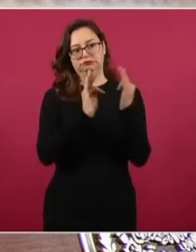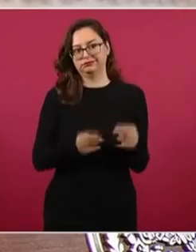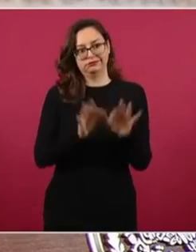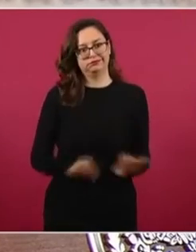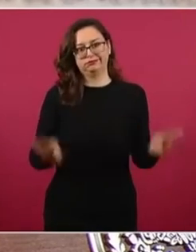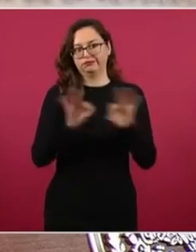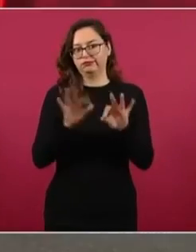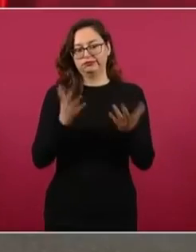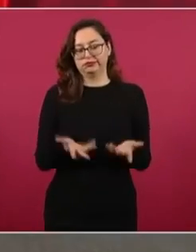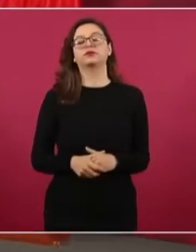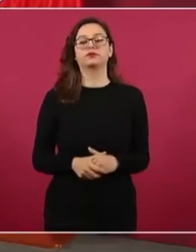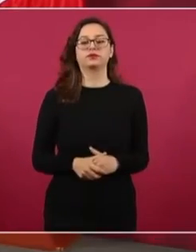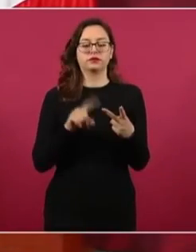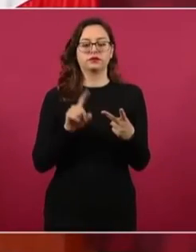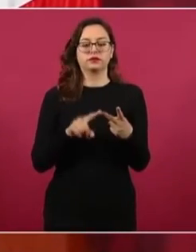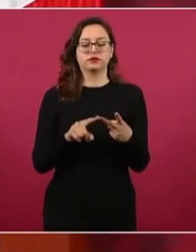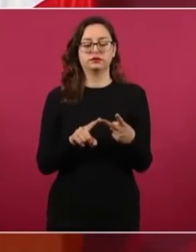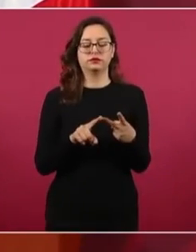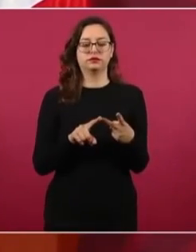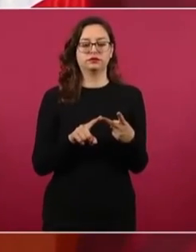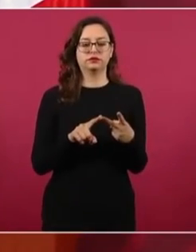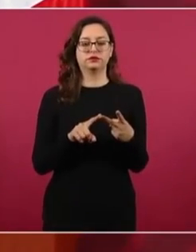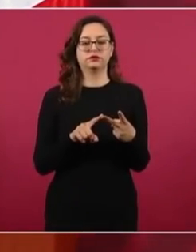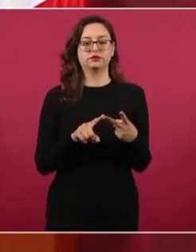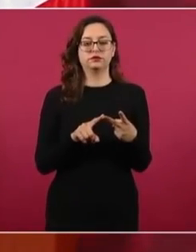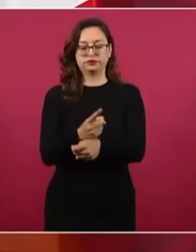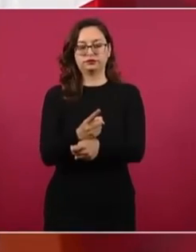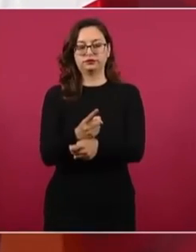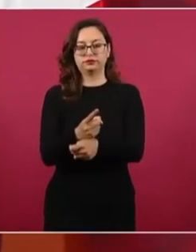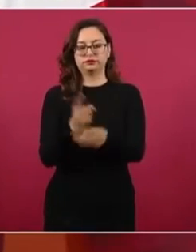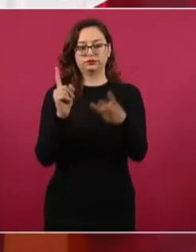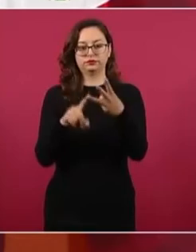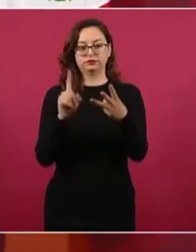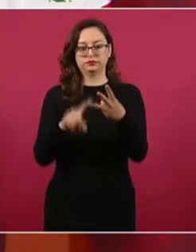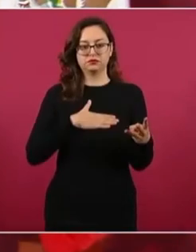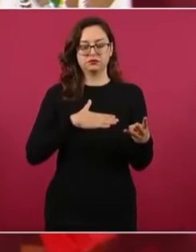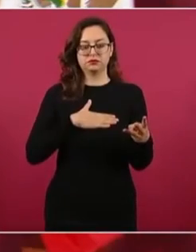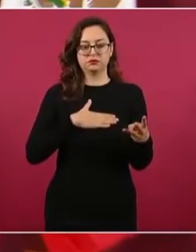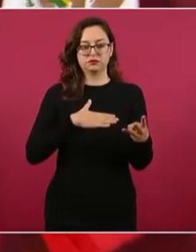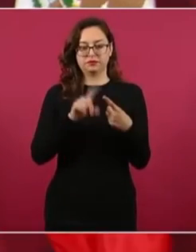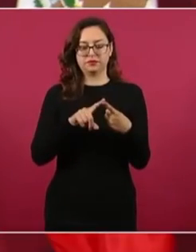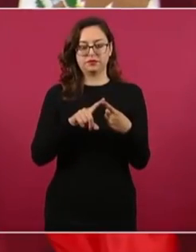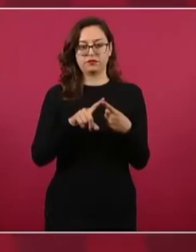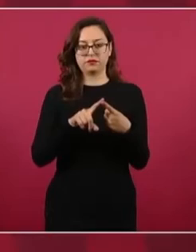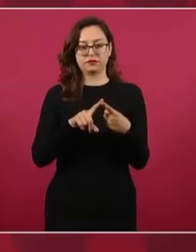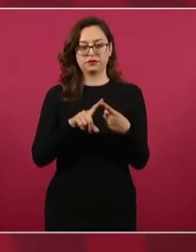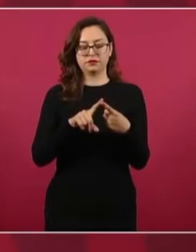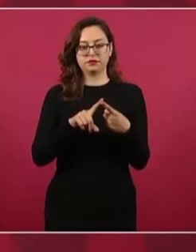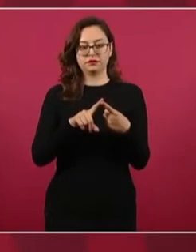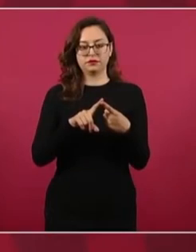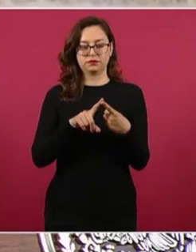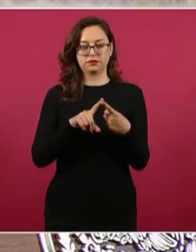tratado, eso es importante. Dos, hablé de la honestidad y tres de la justicia. En lo primero, aún